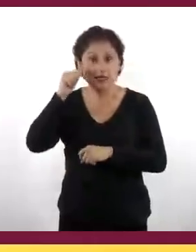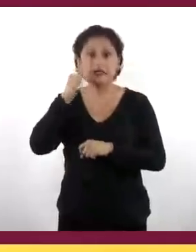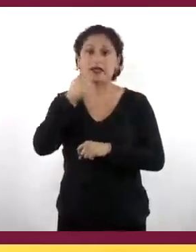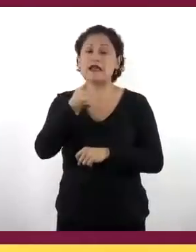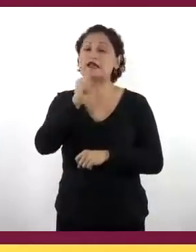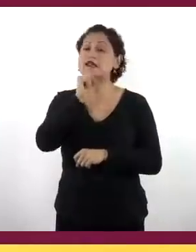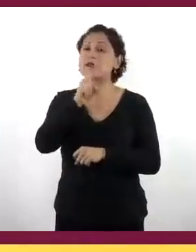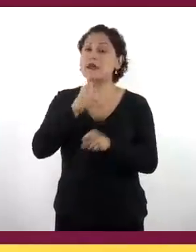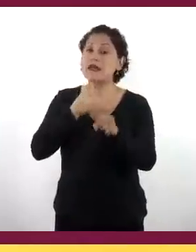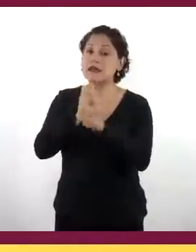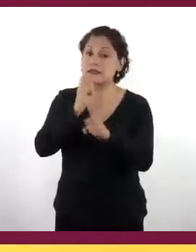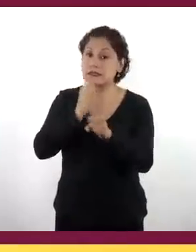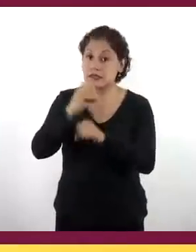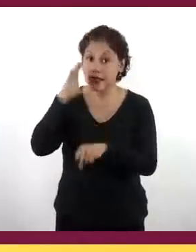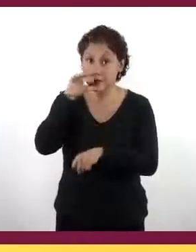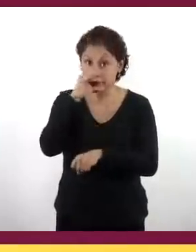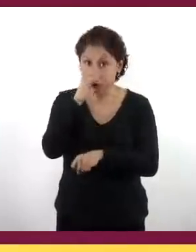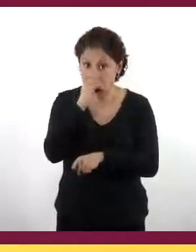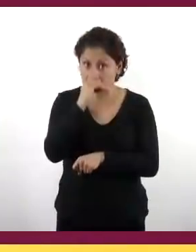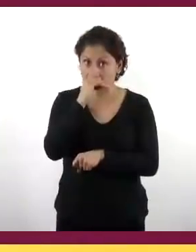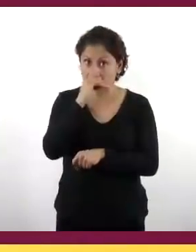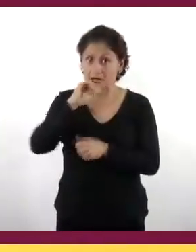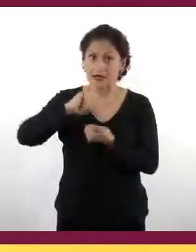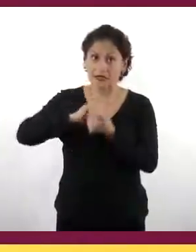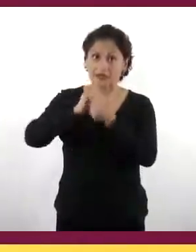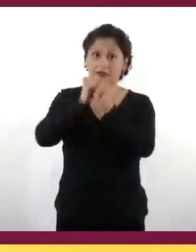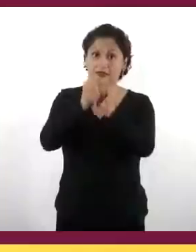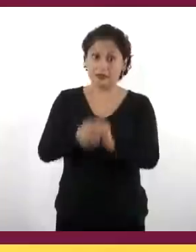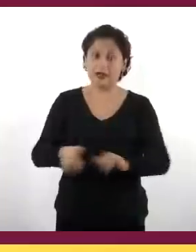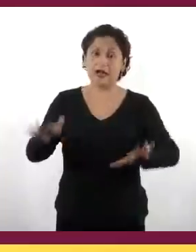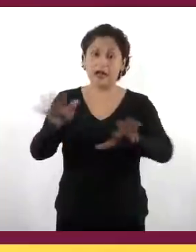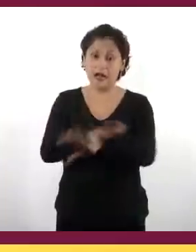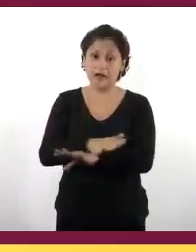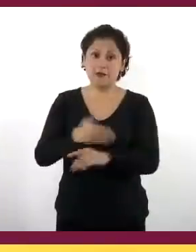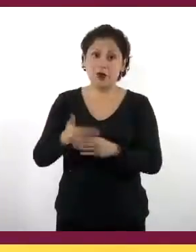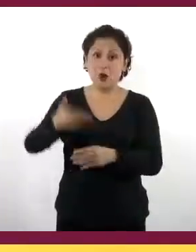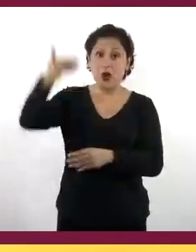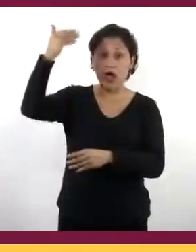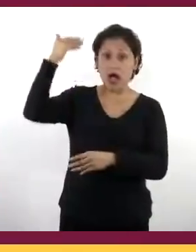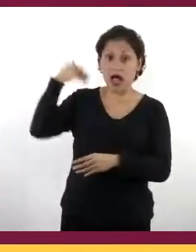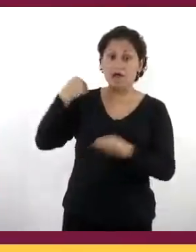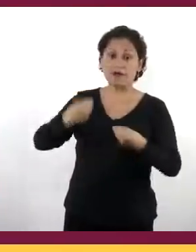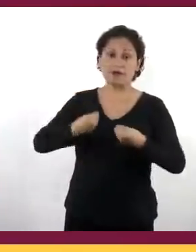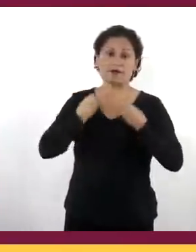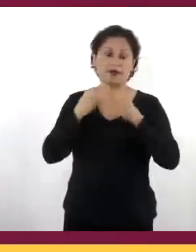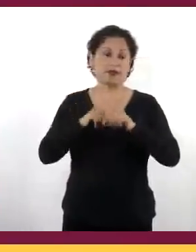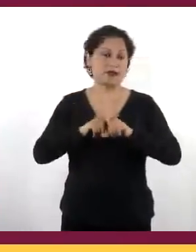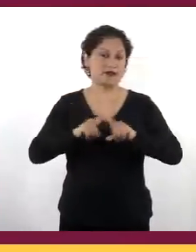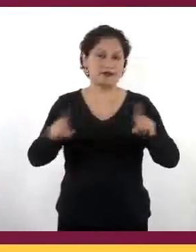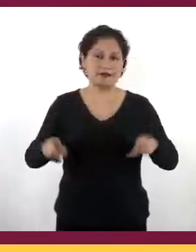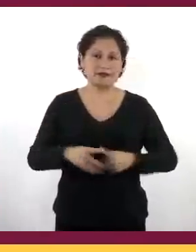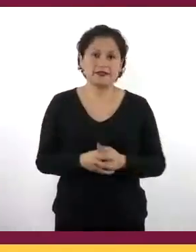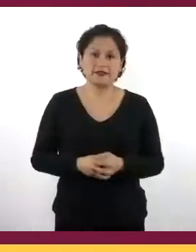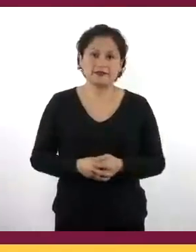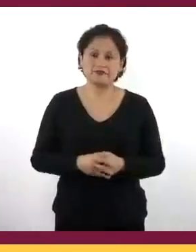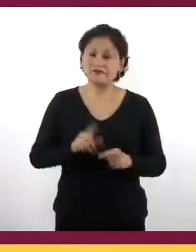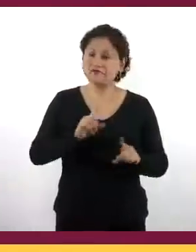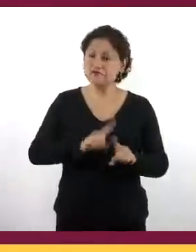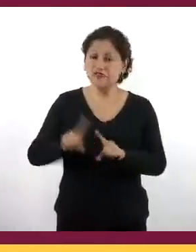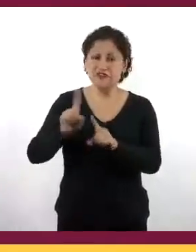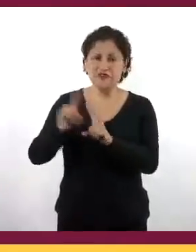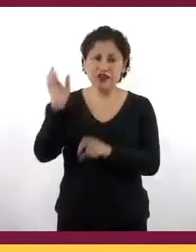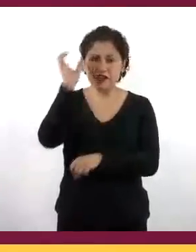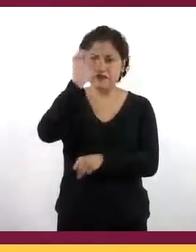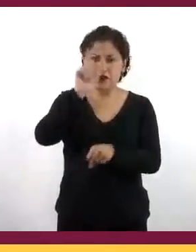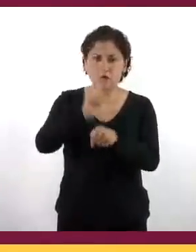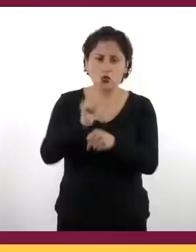origen a una sociedad diferente a la que existía antes de la llegada de los españoles. Todas las costumbres y